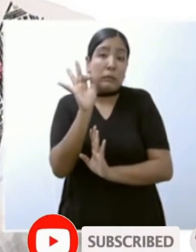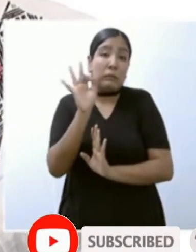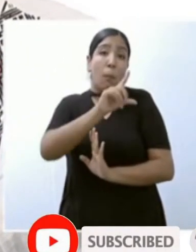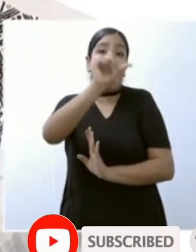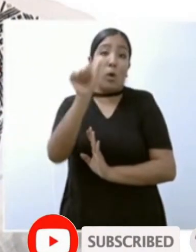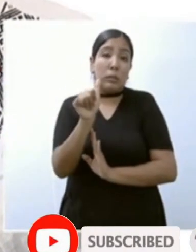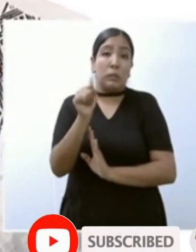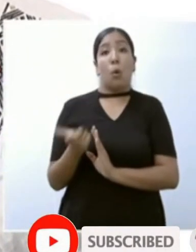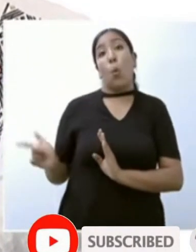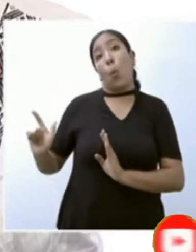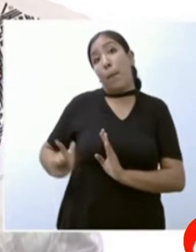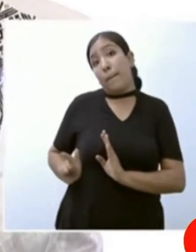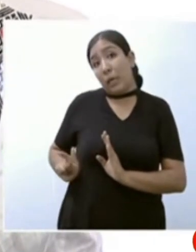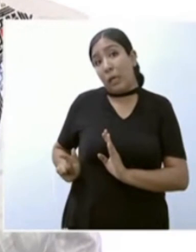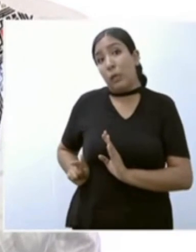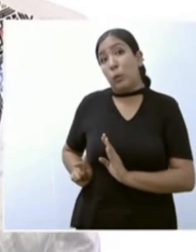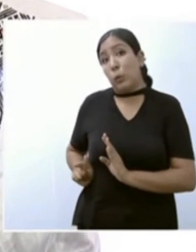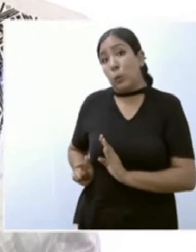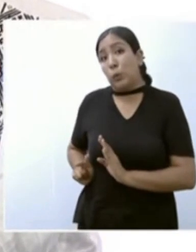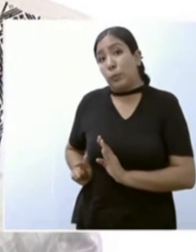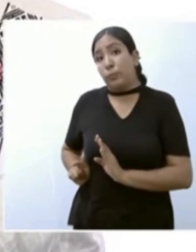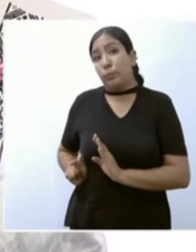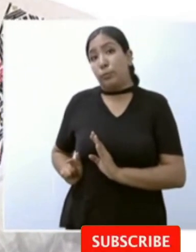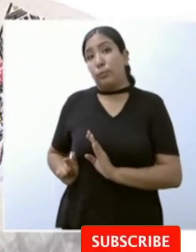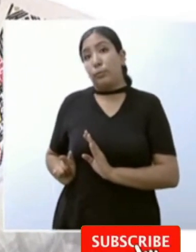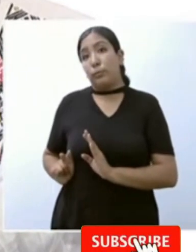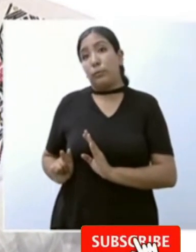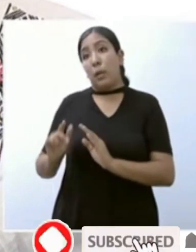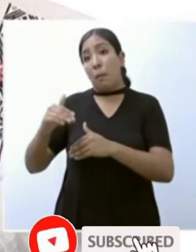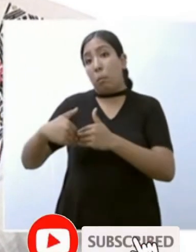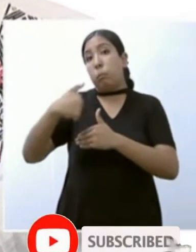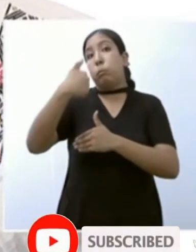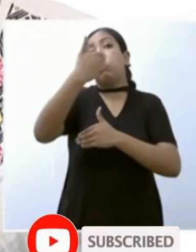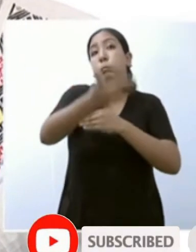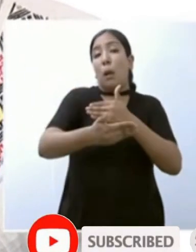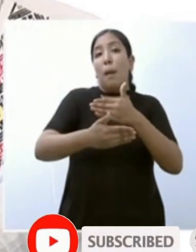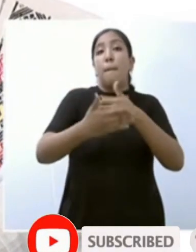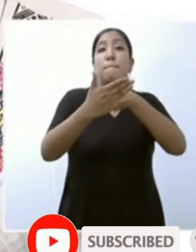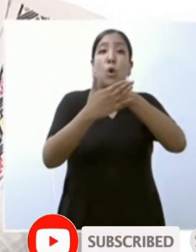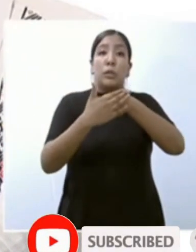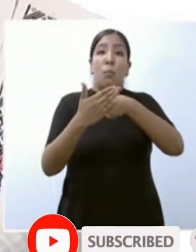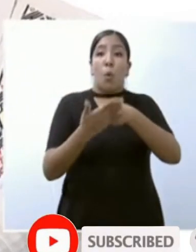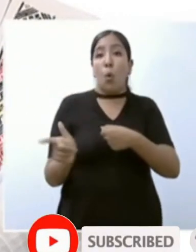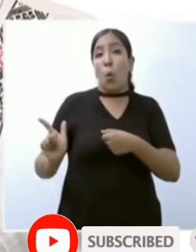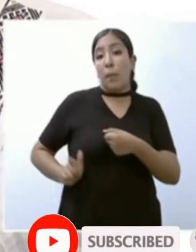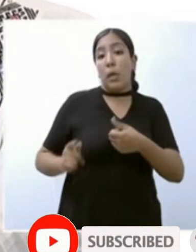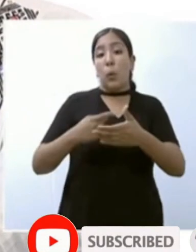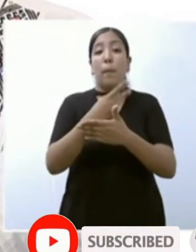gobiernos venideros continúen con el programa pero si